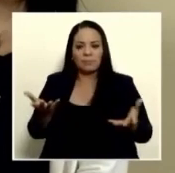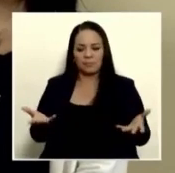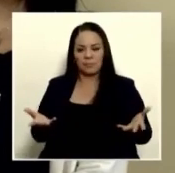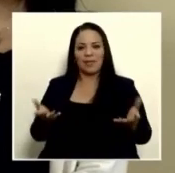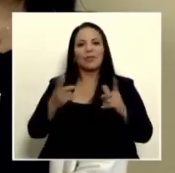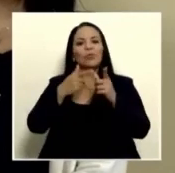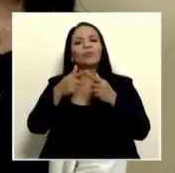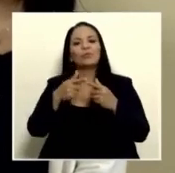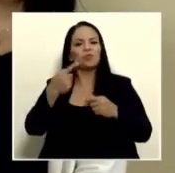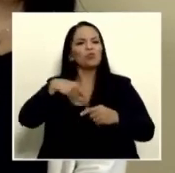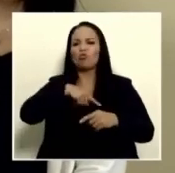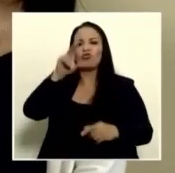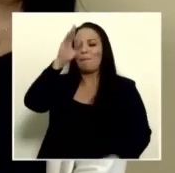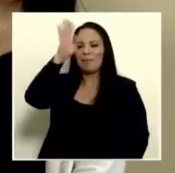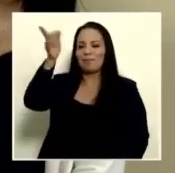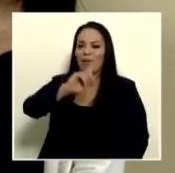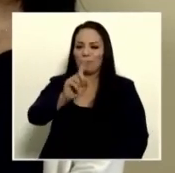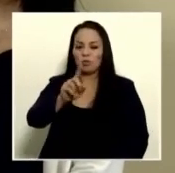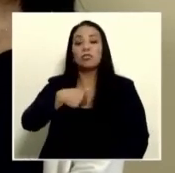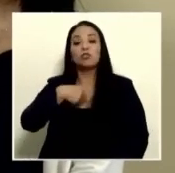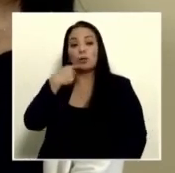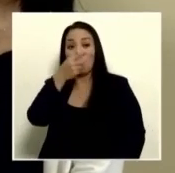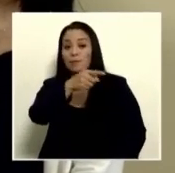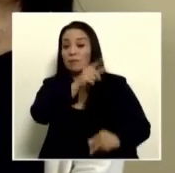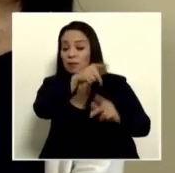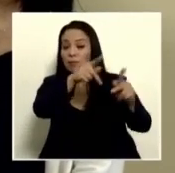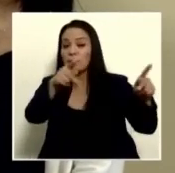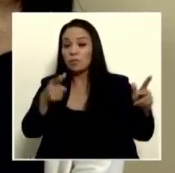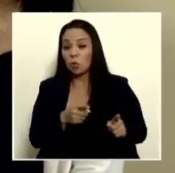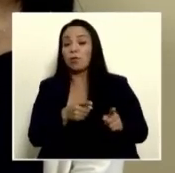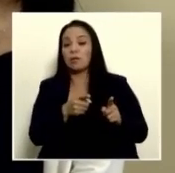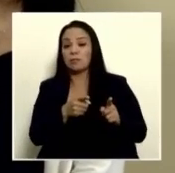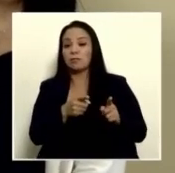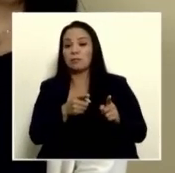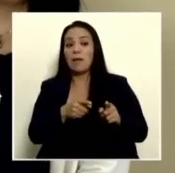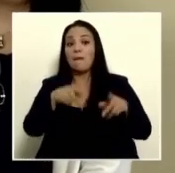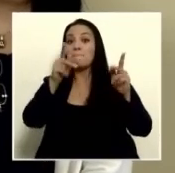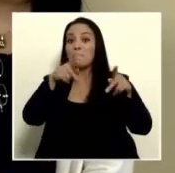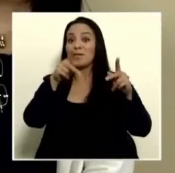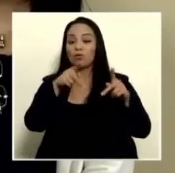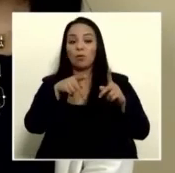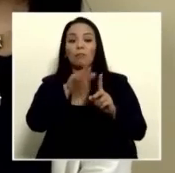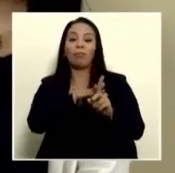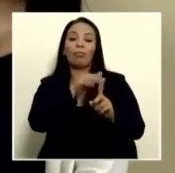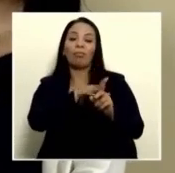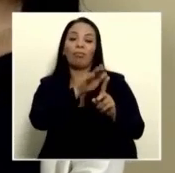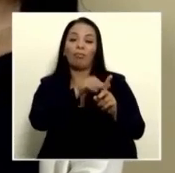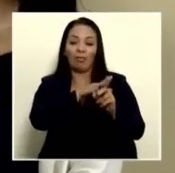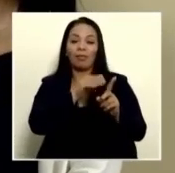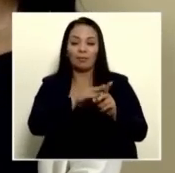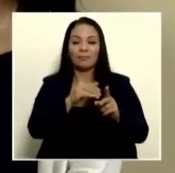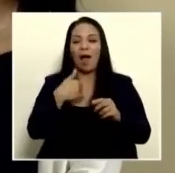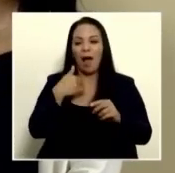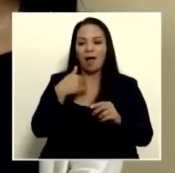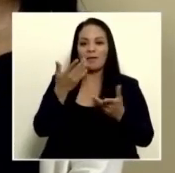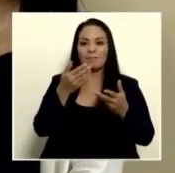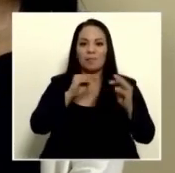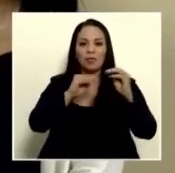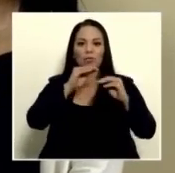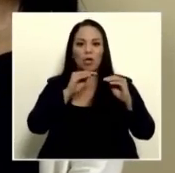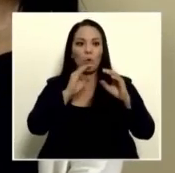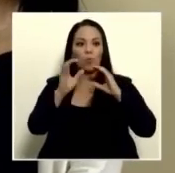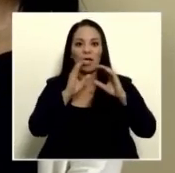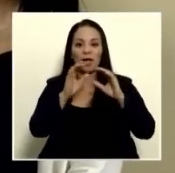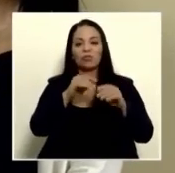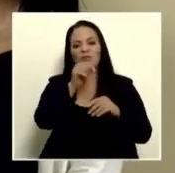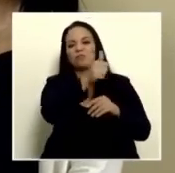personas y a quienes los alcahuetean en sus twitteres y en sus editoriales que publican ellos mismos